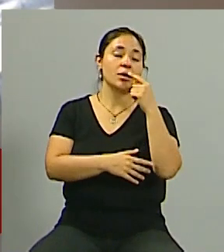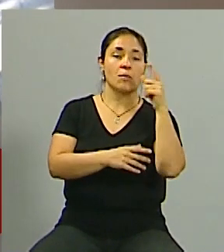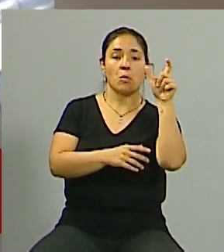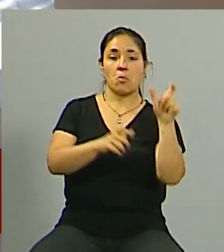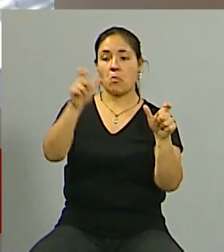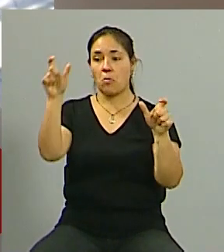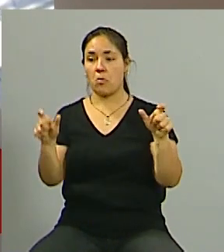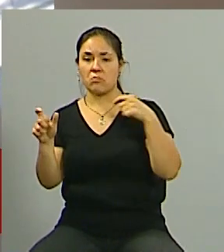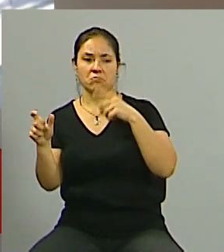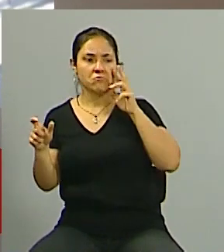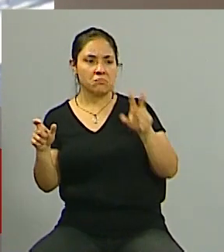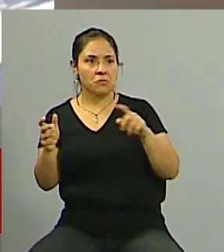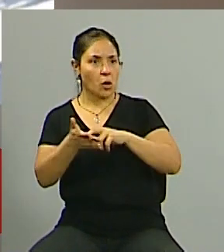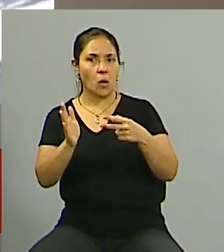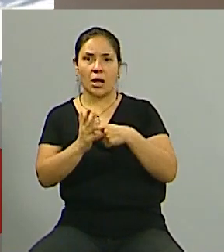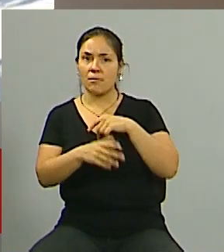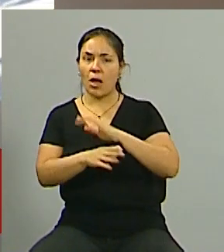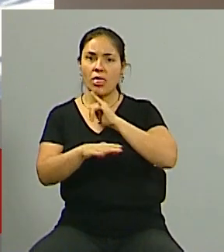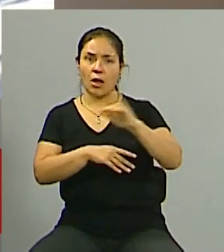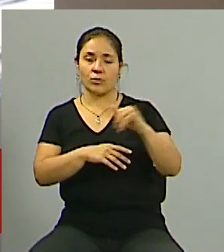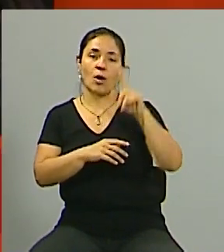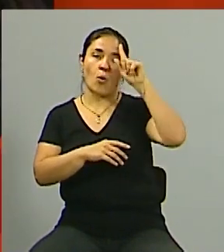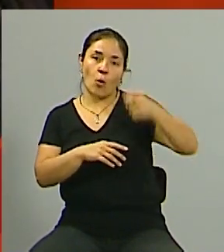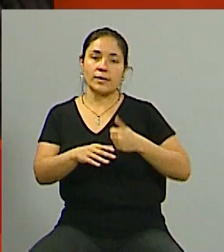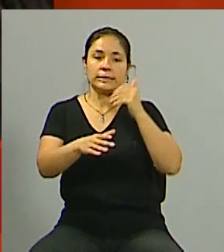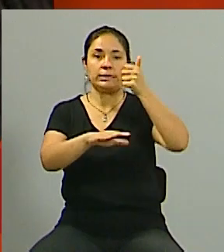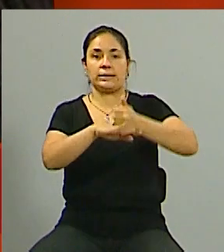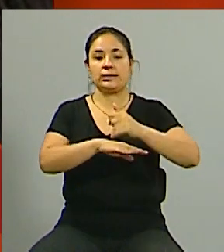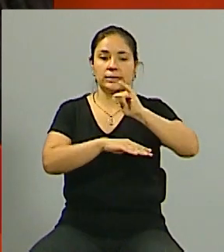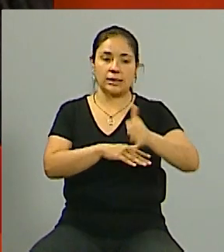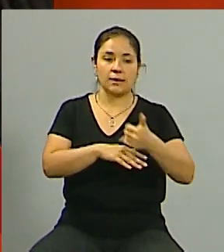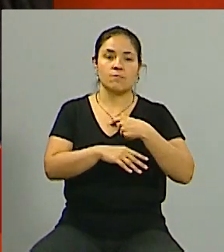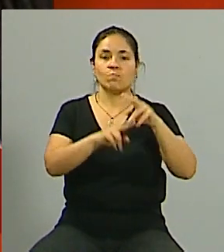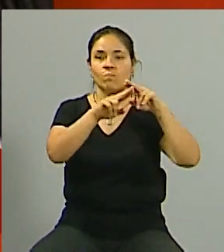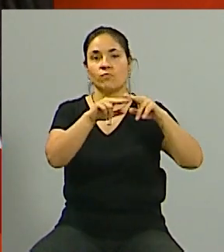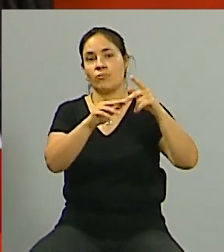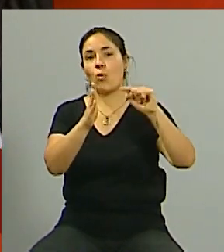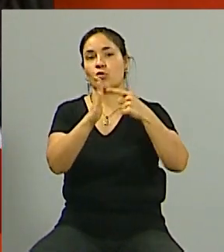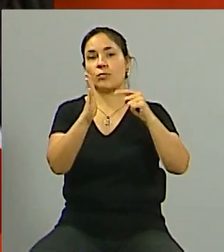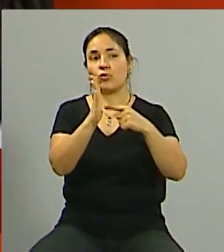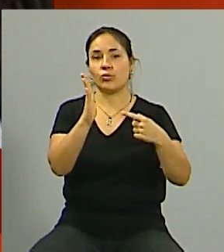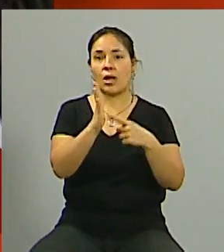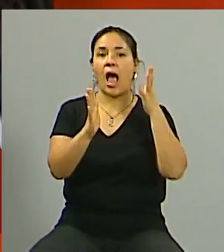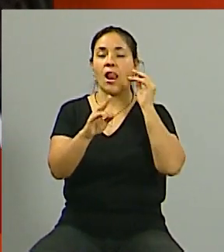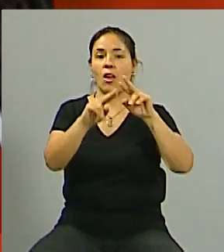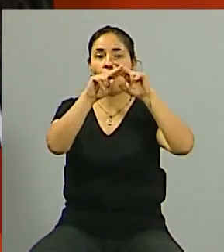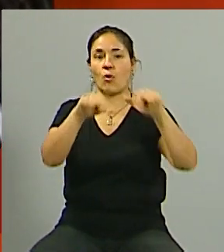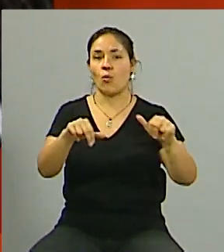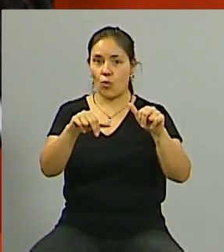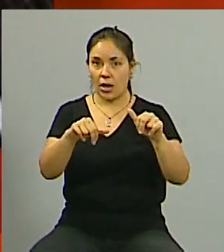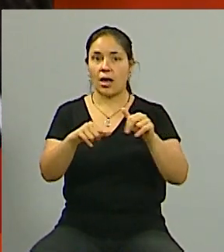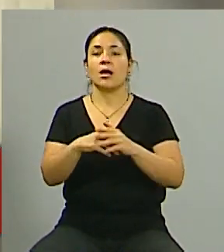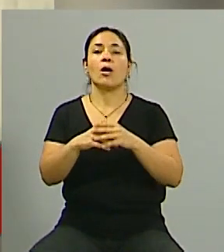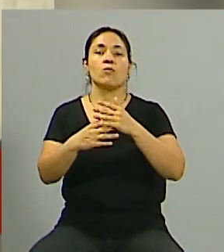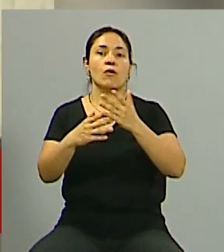partes estuviese inconveniente y bueno ahí sí tendría que un juez interpretar cada una de las cláusulas poner alguna como nula y establecer